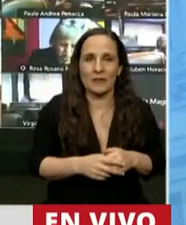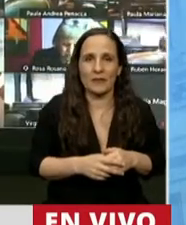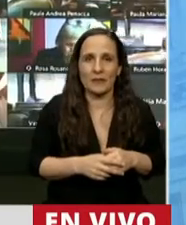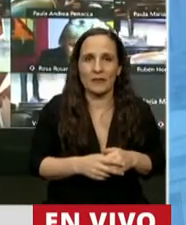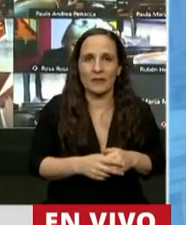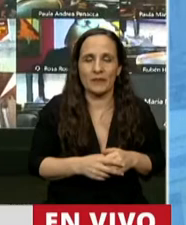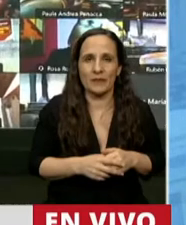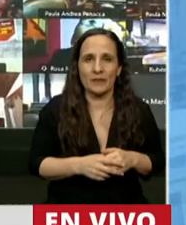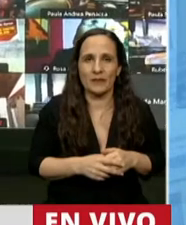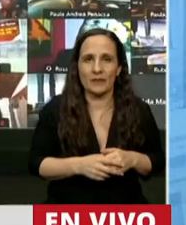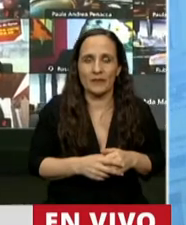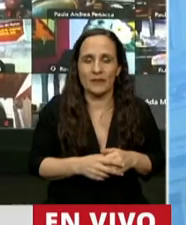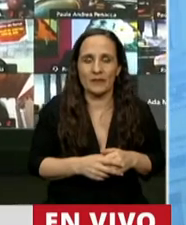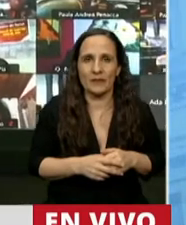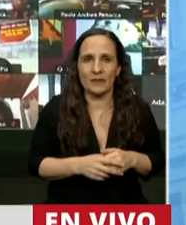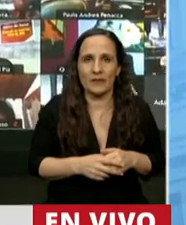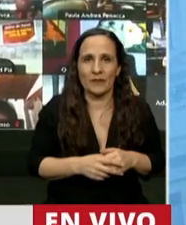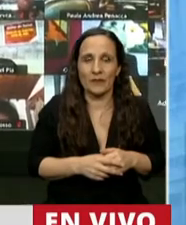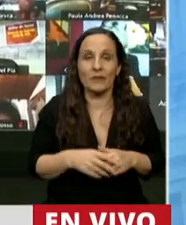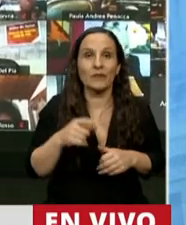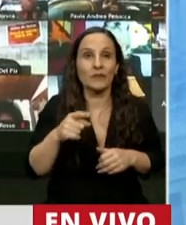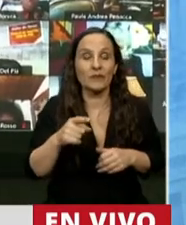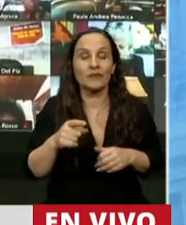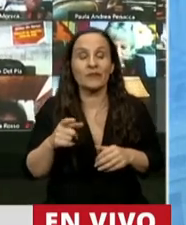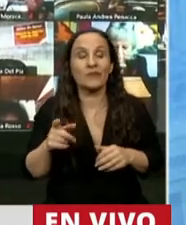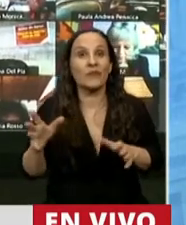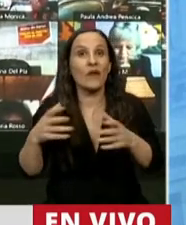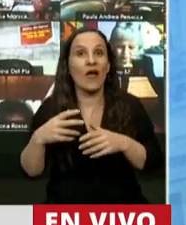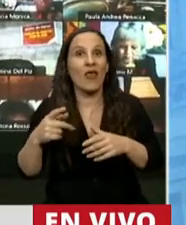de la intervención del órgano fiscal federal,